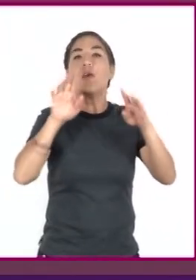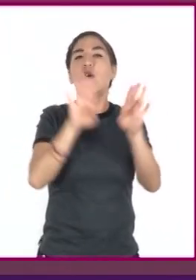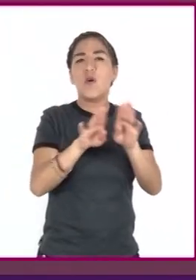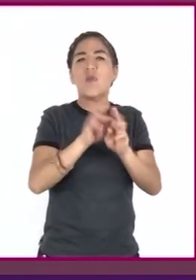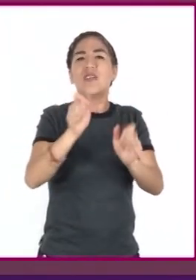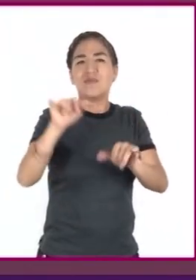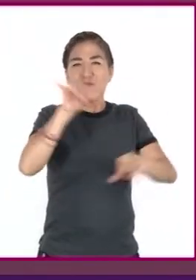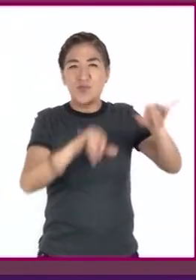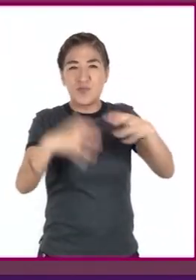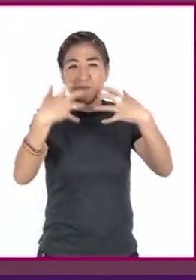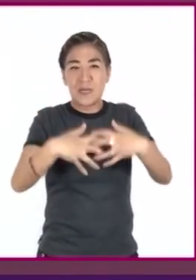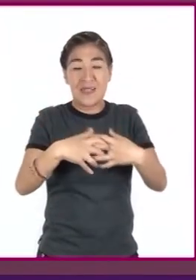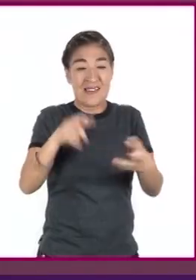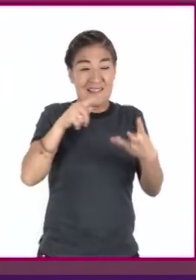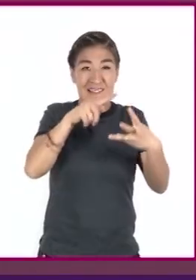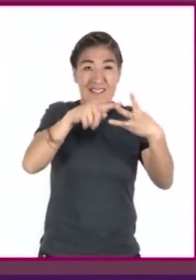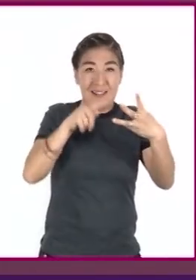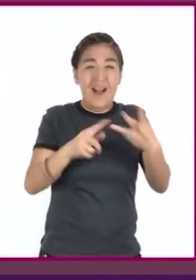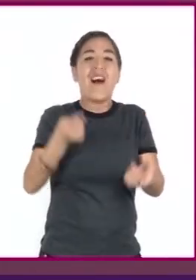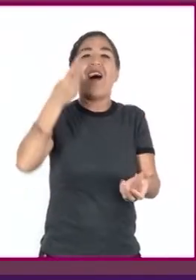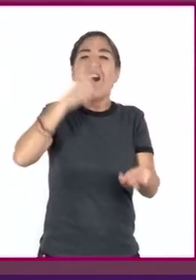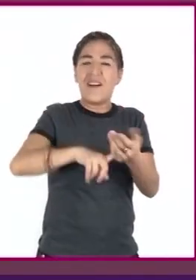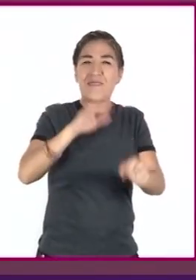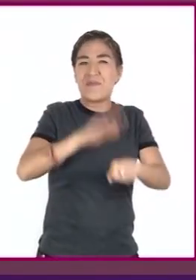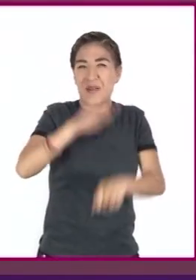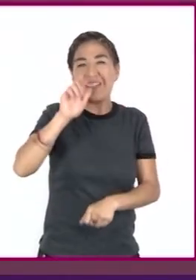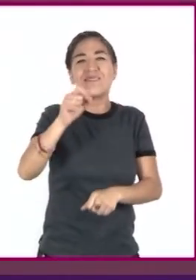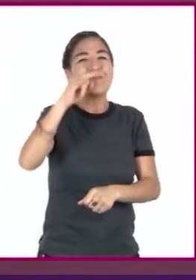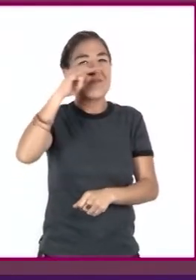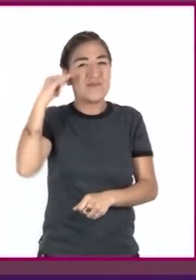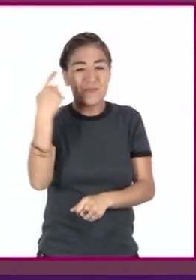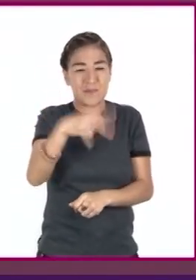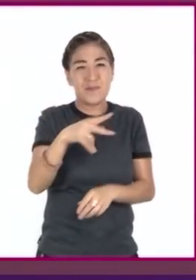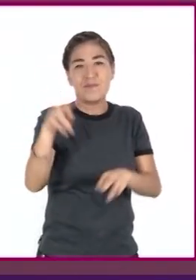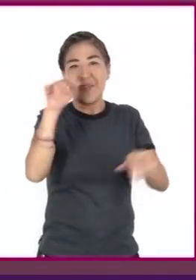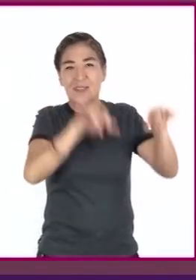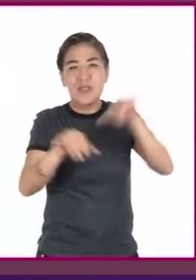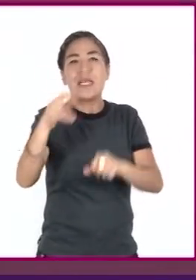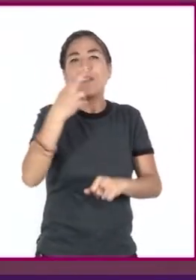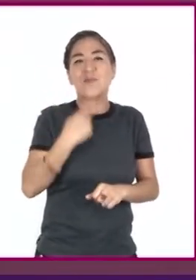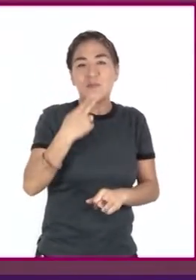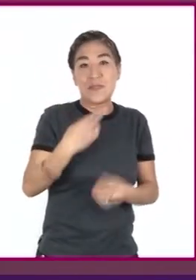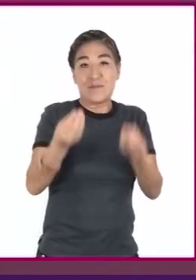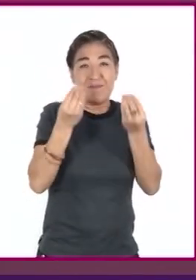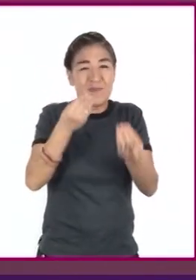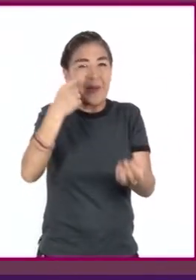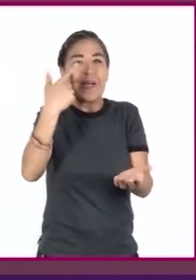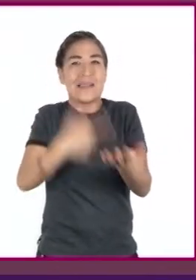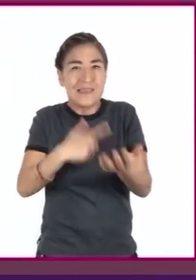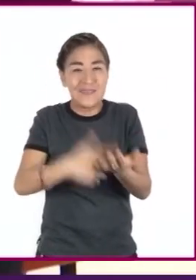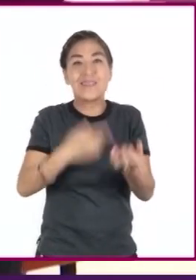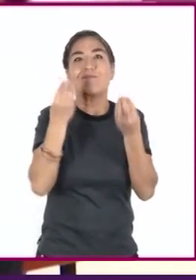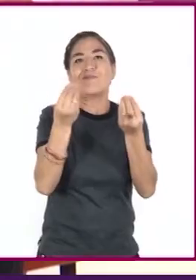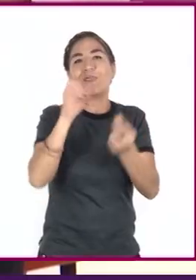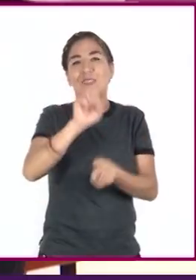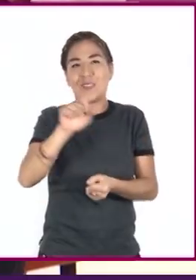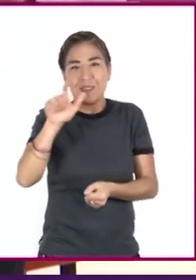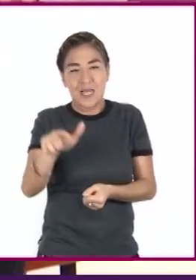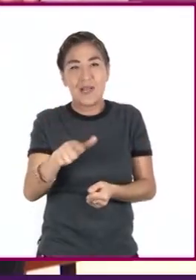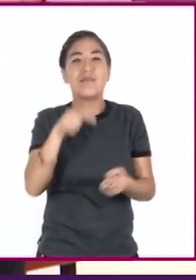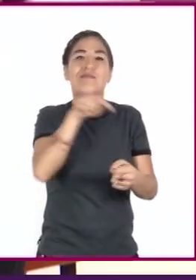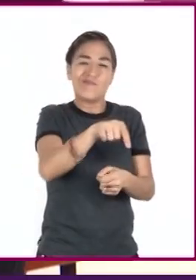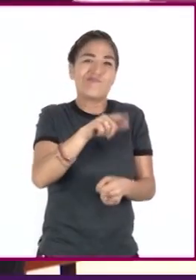se encuentran escondidos muchos tipos de azúcares diferentes. También tienen exceso de grasa y sal, que